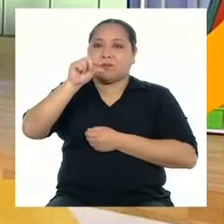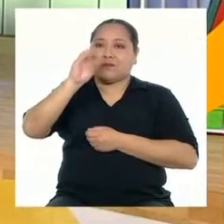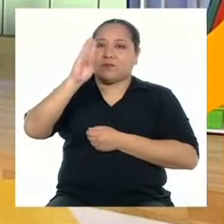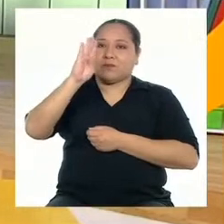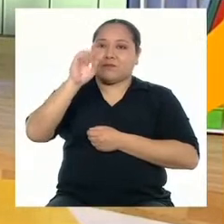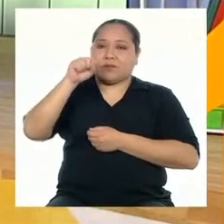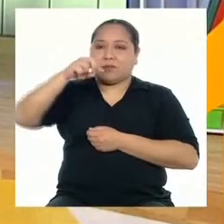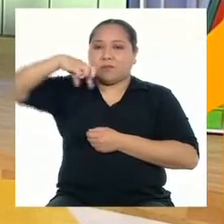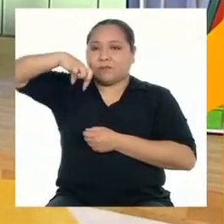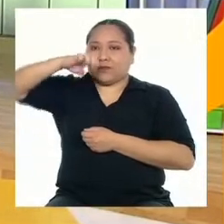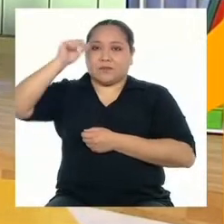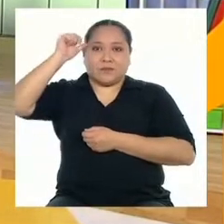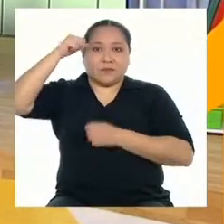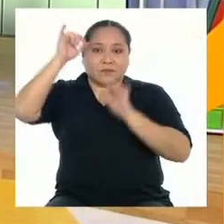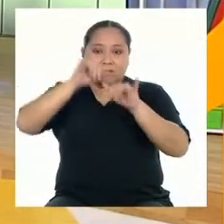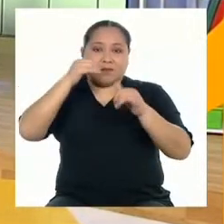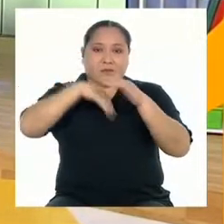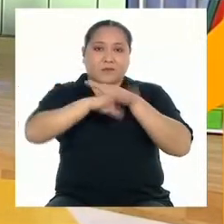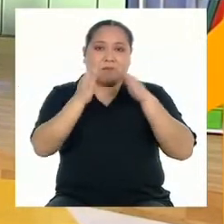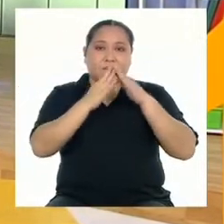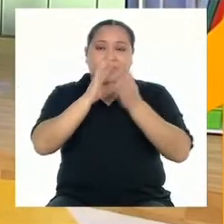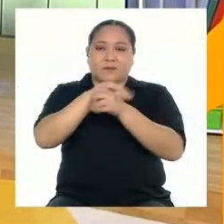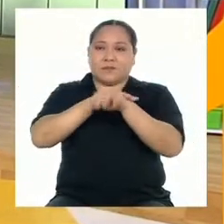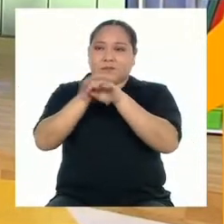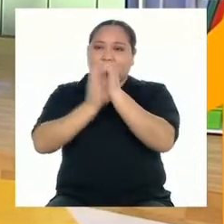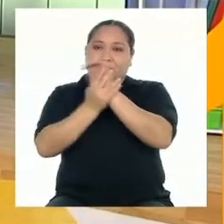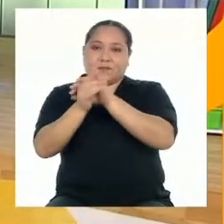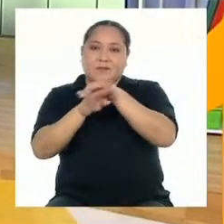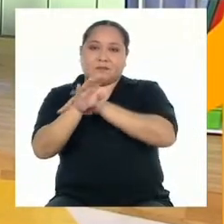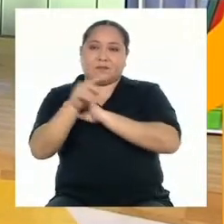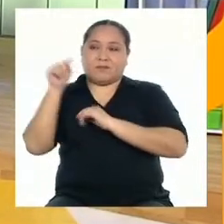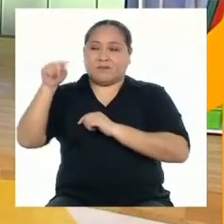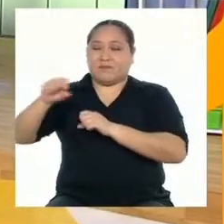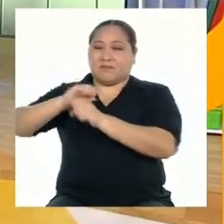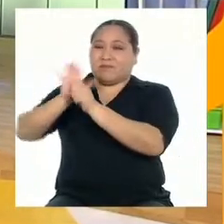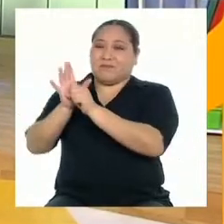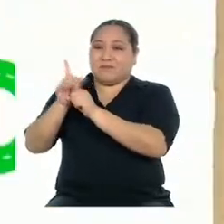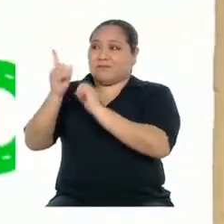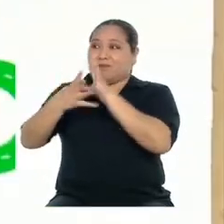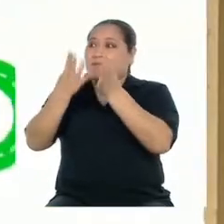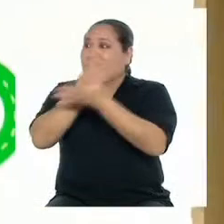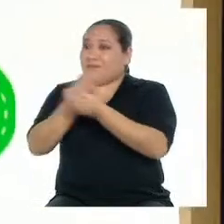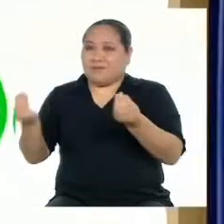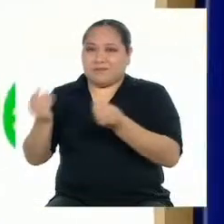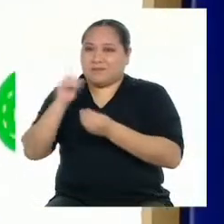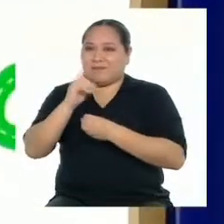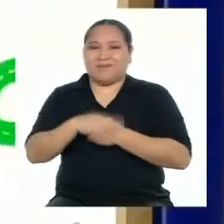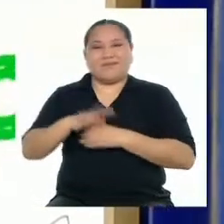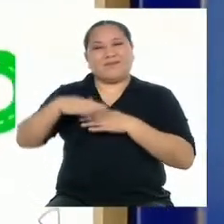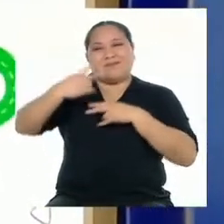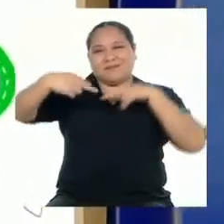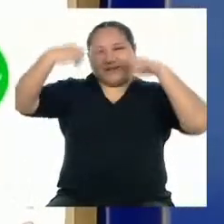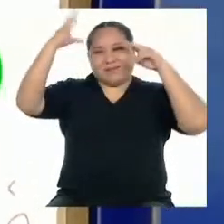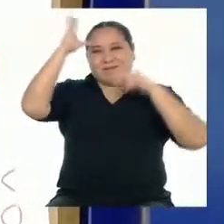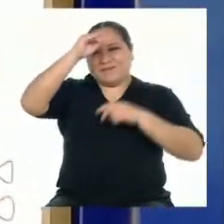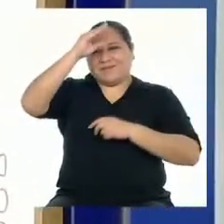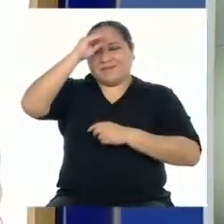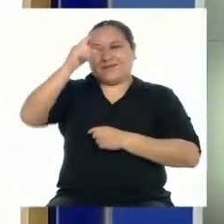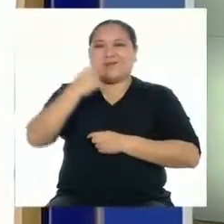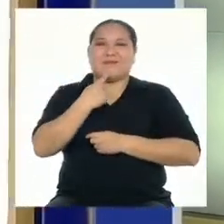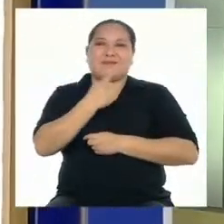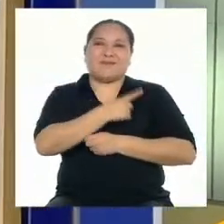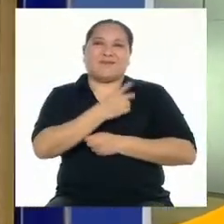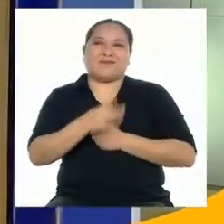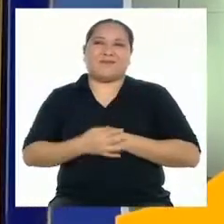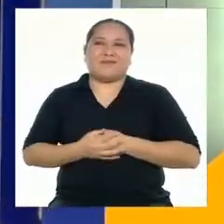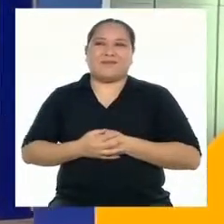Recuerden quedarse en casa y lavarse bien las manos, ¡que el virus no se ha ido! ¡Ya nos vemos, chicas y chicos, de primero